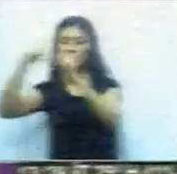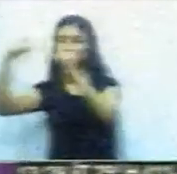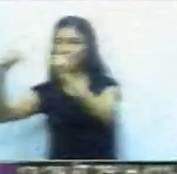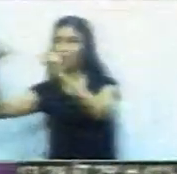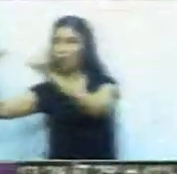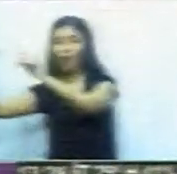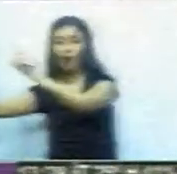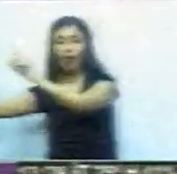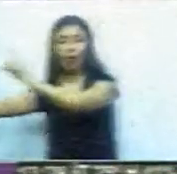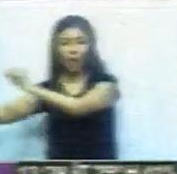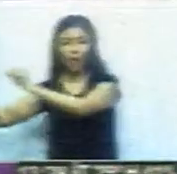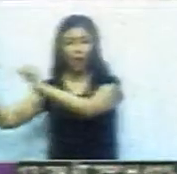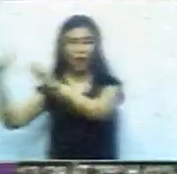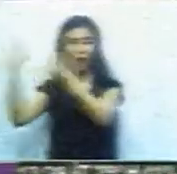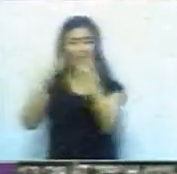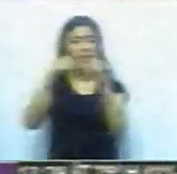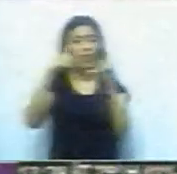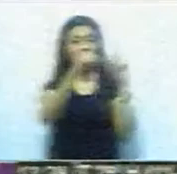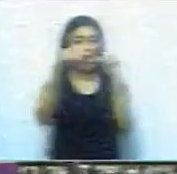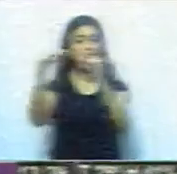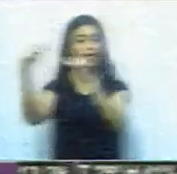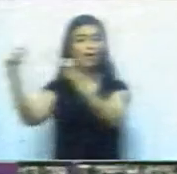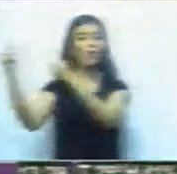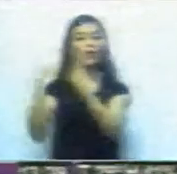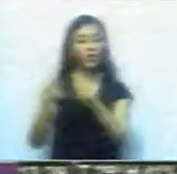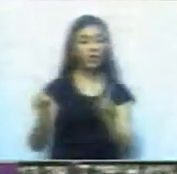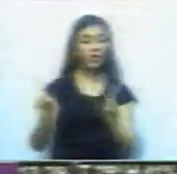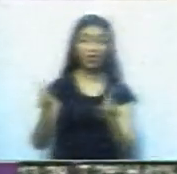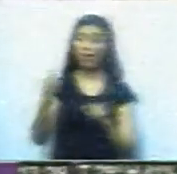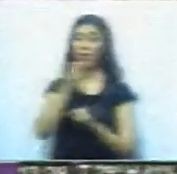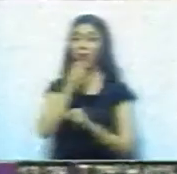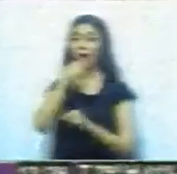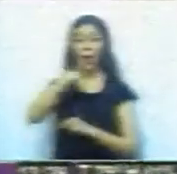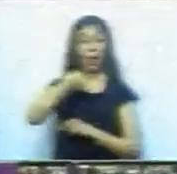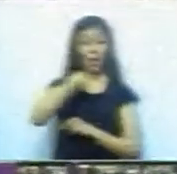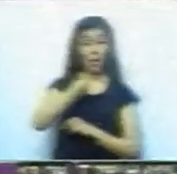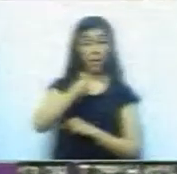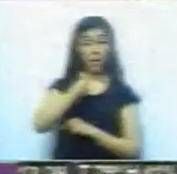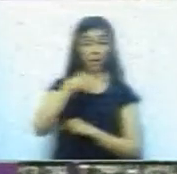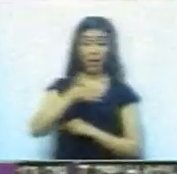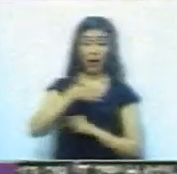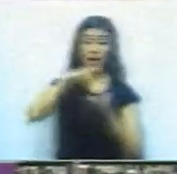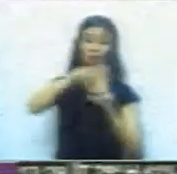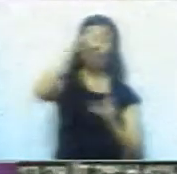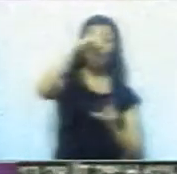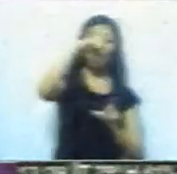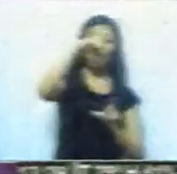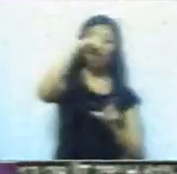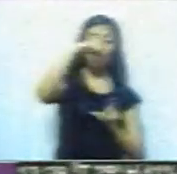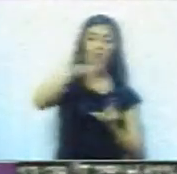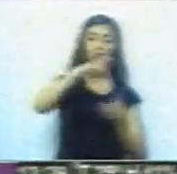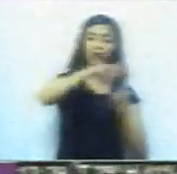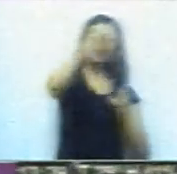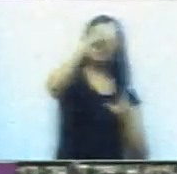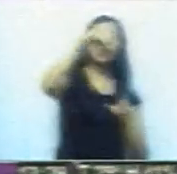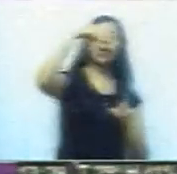tenemos otro número. Por ejemplo, en mi voto está Macri con el número 135,